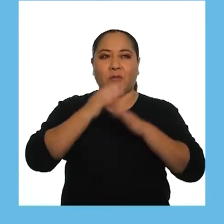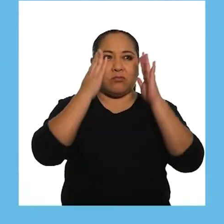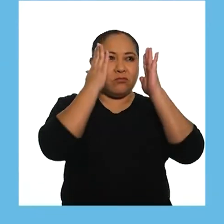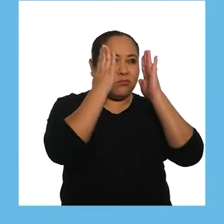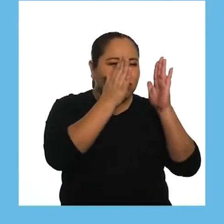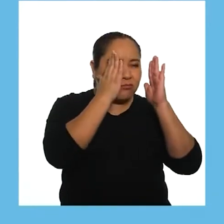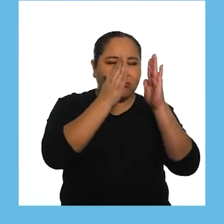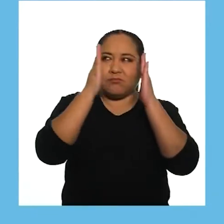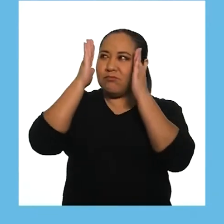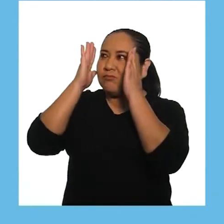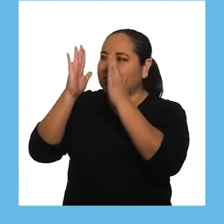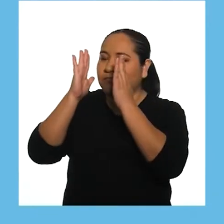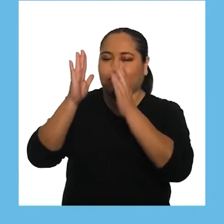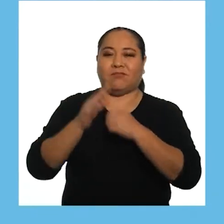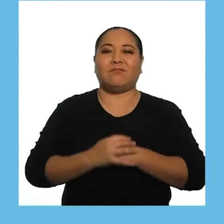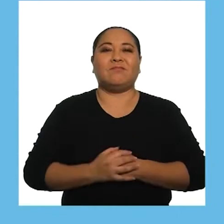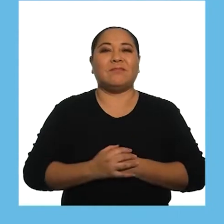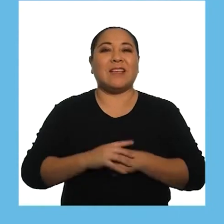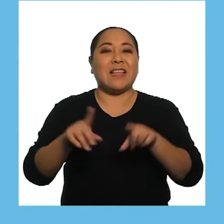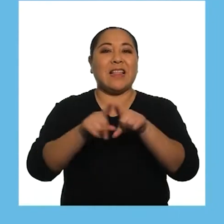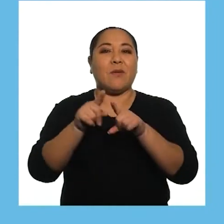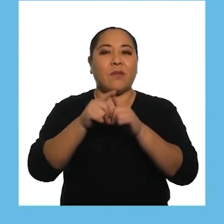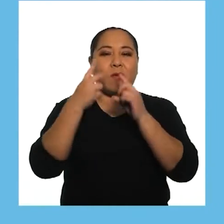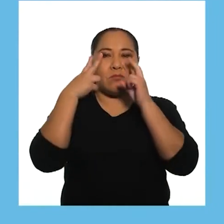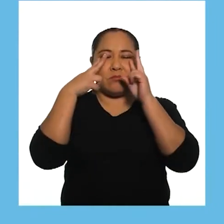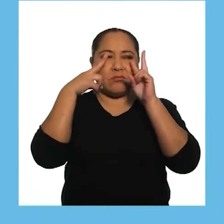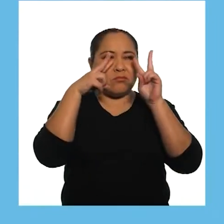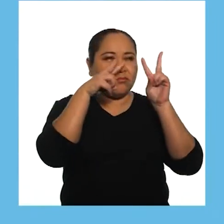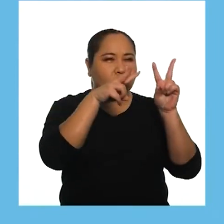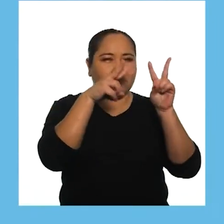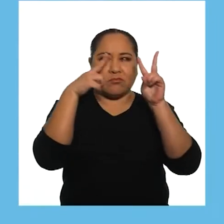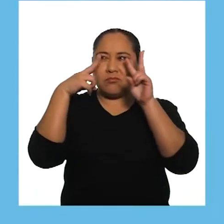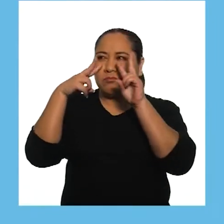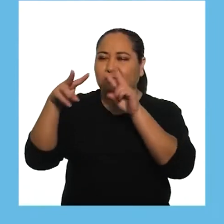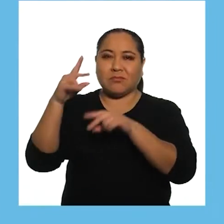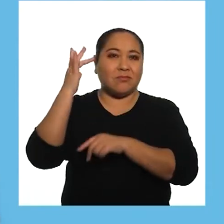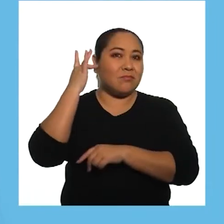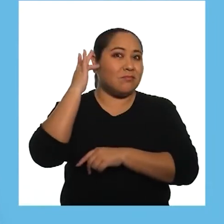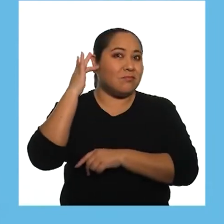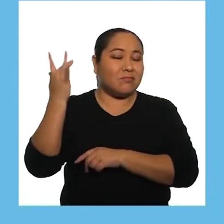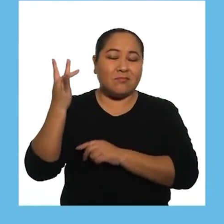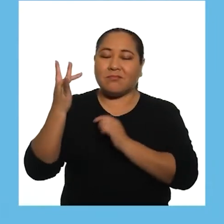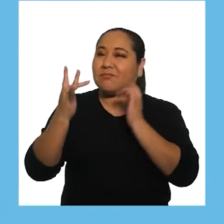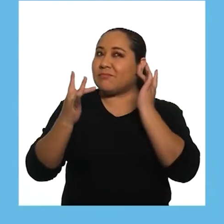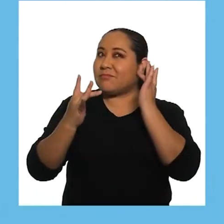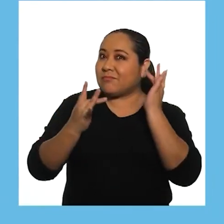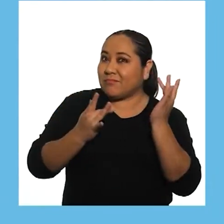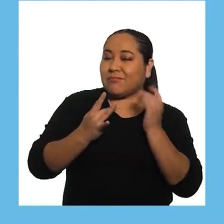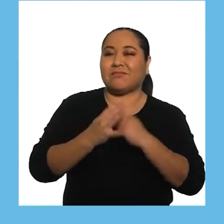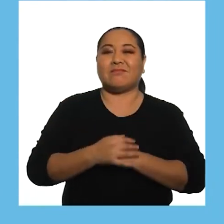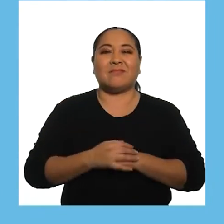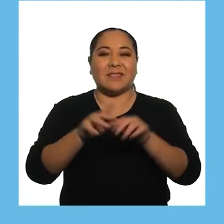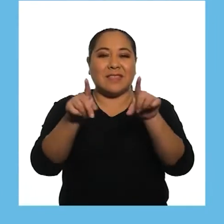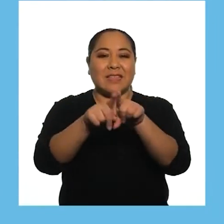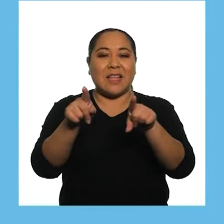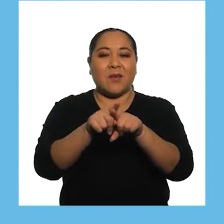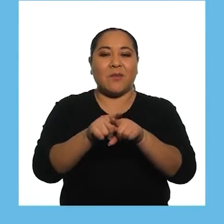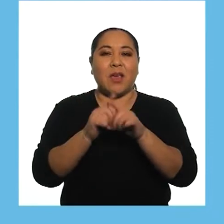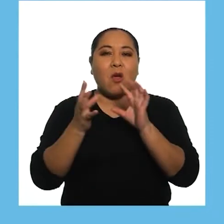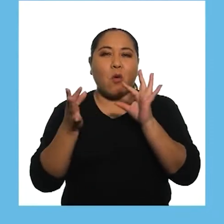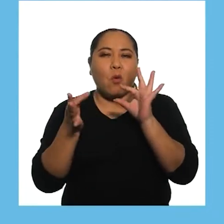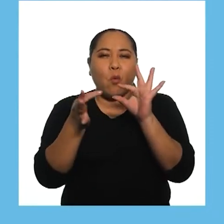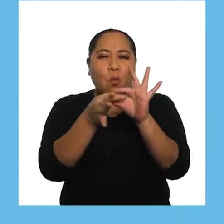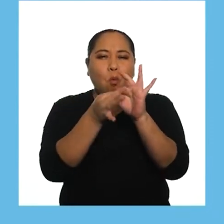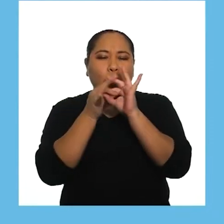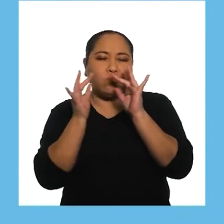para prestar atención. Además, su percepción visual y auditiva. Y también